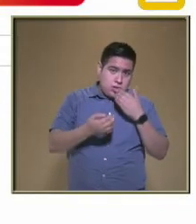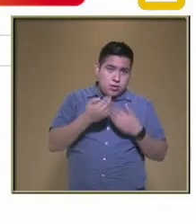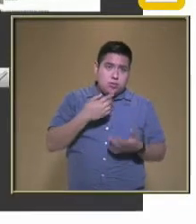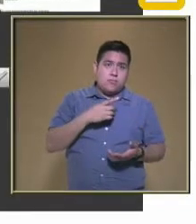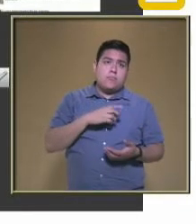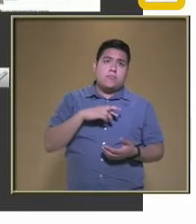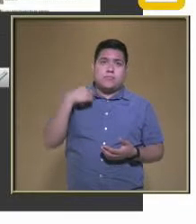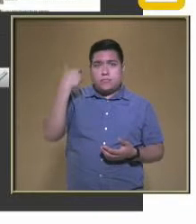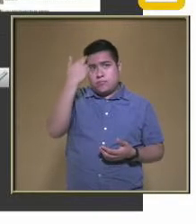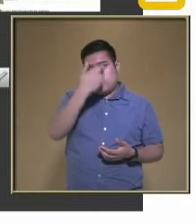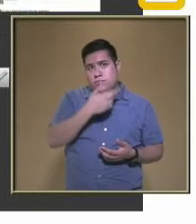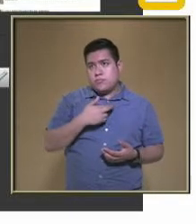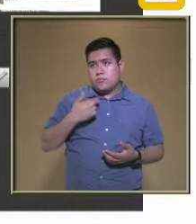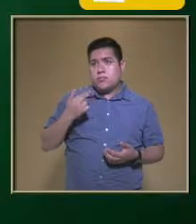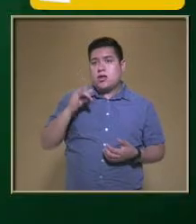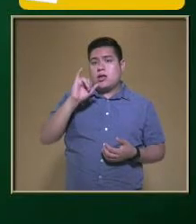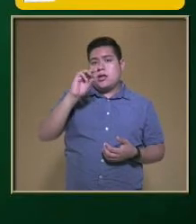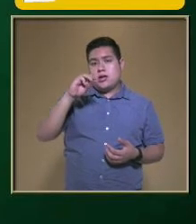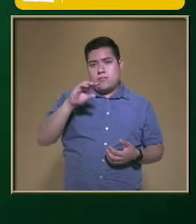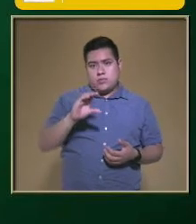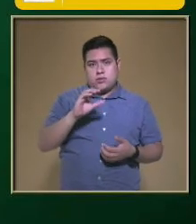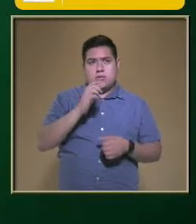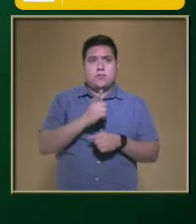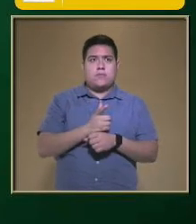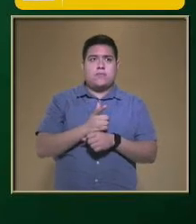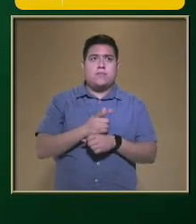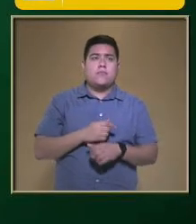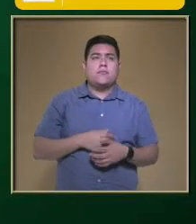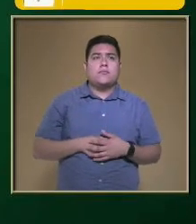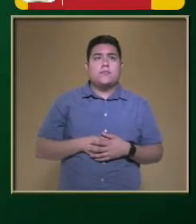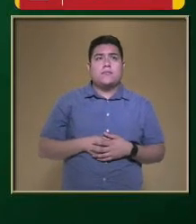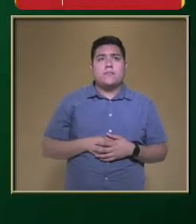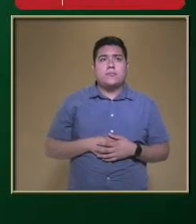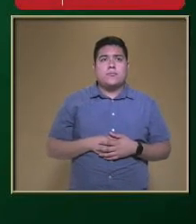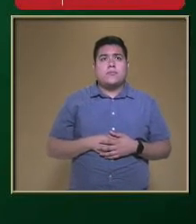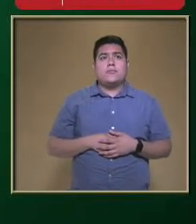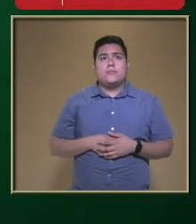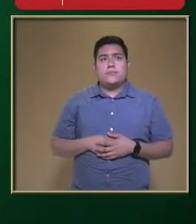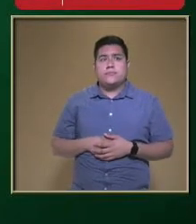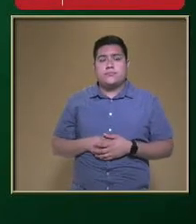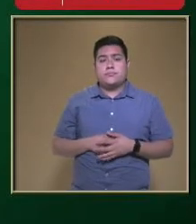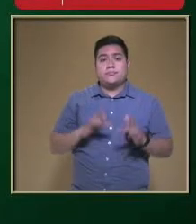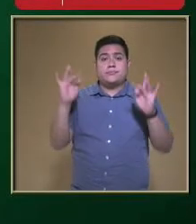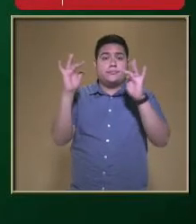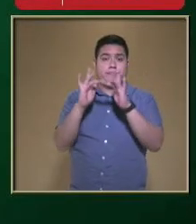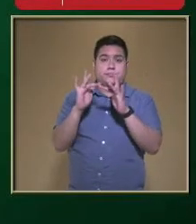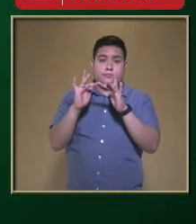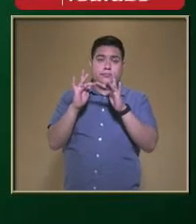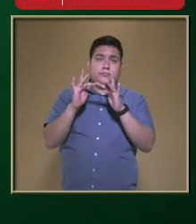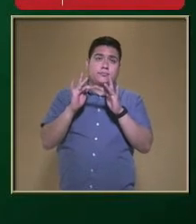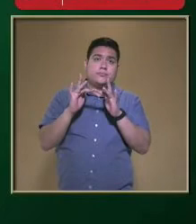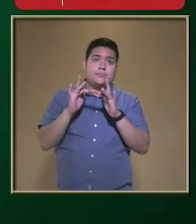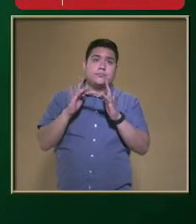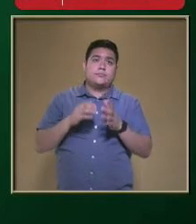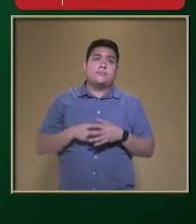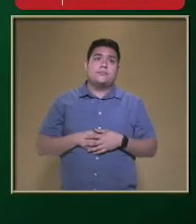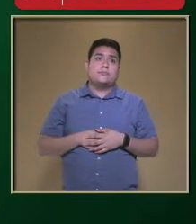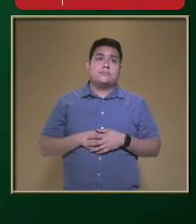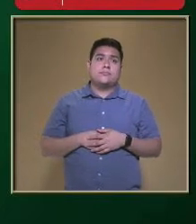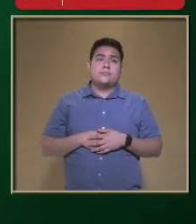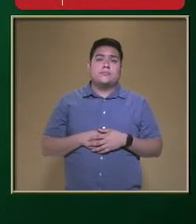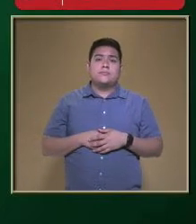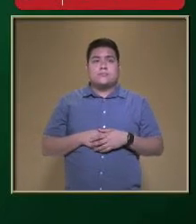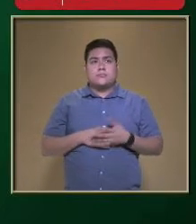Muy bien Eso sería Para el índice De masa corporal Esa página Recuerda Que puedes